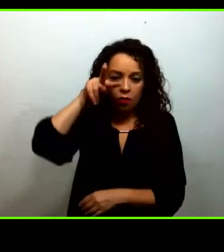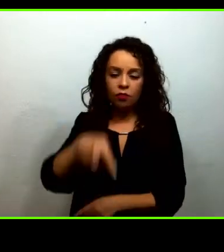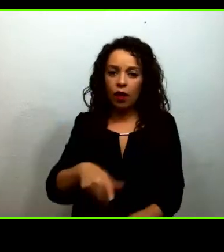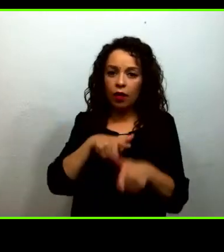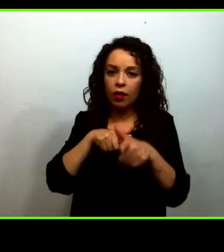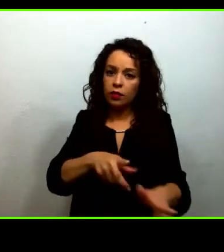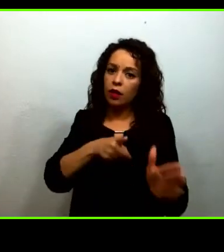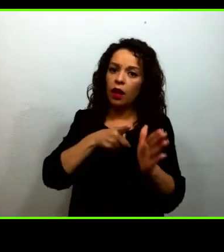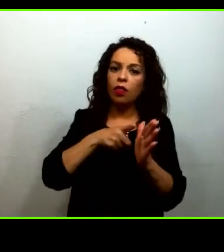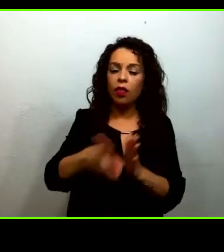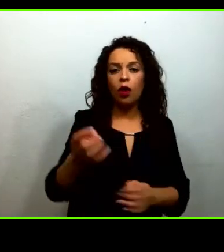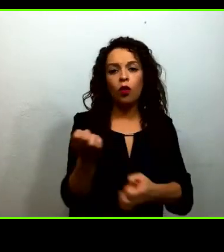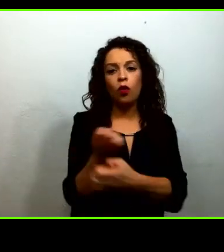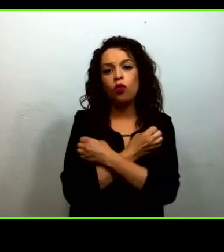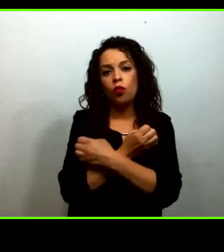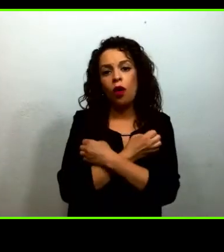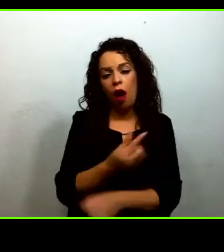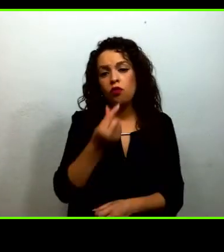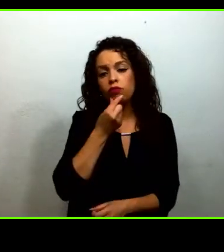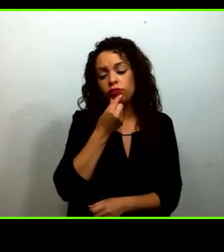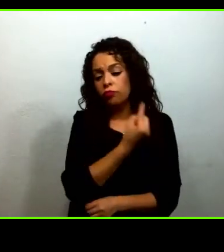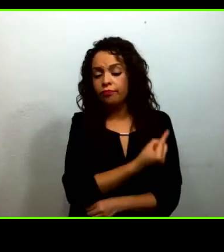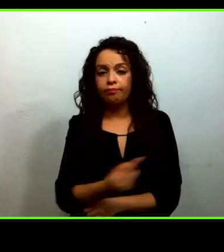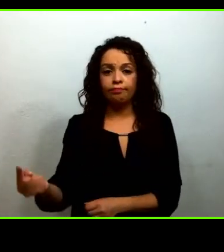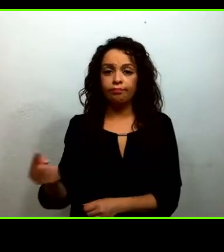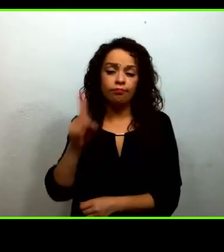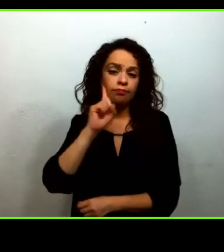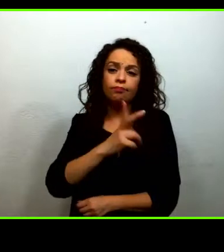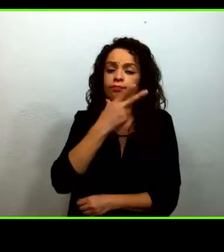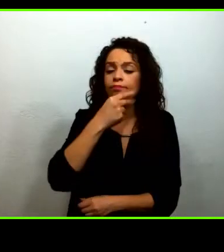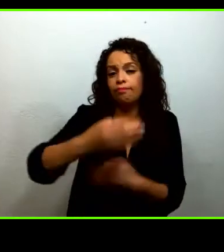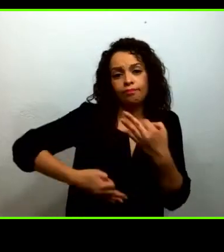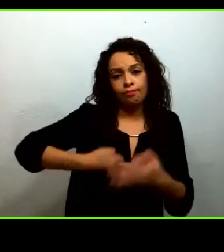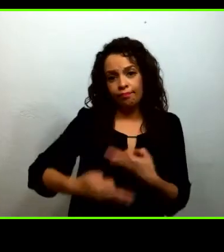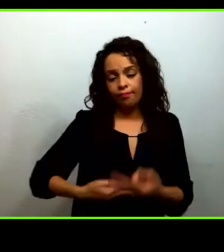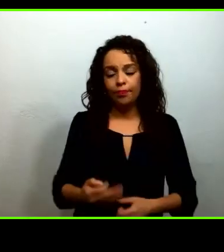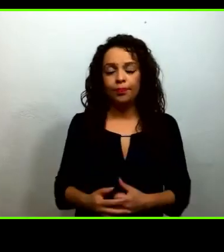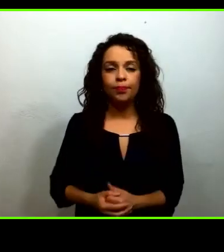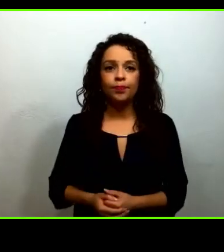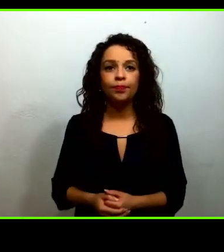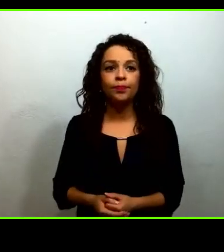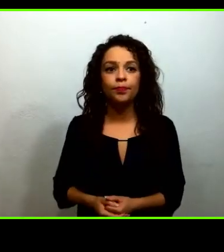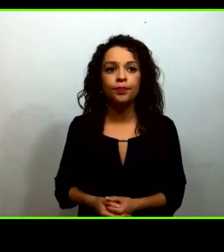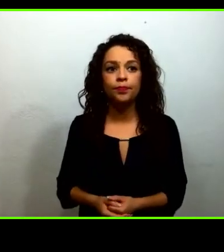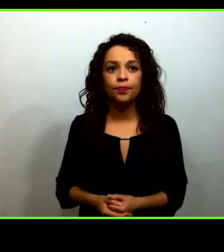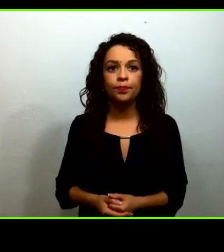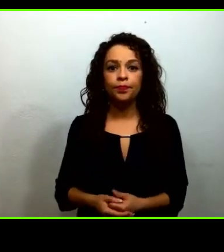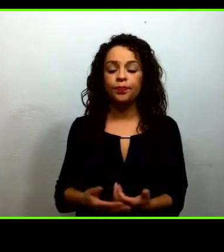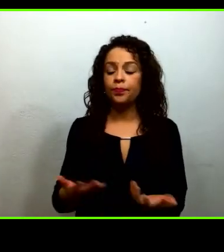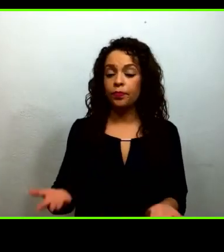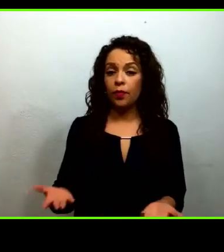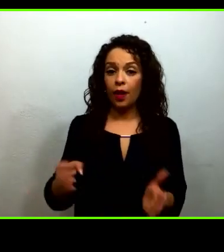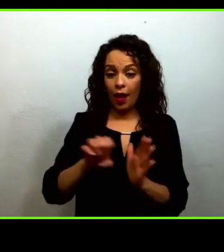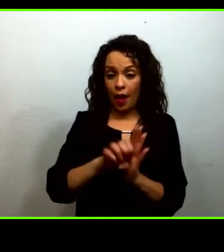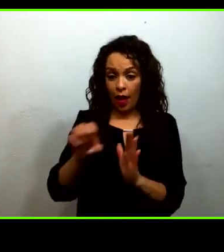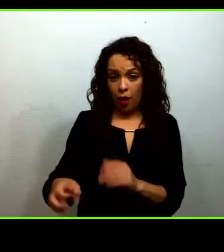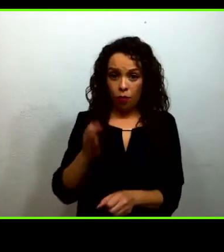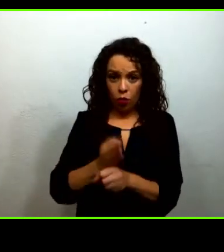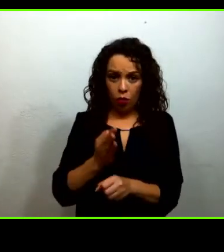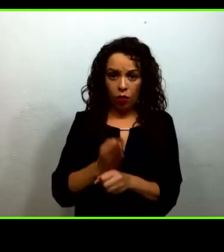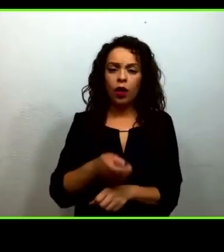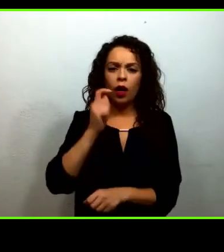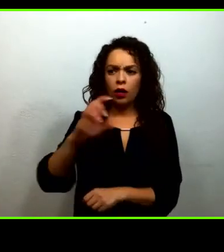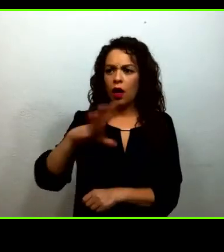Yo quiero empezar con una reflexión en esta primera intervención antes de dar algún tipo de ejemplo de alianzas que estamos conformando desde